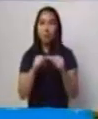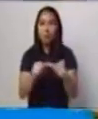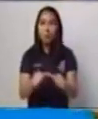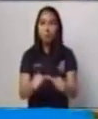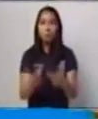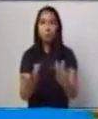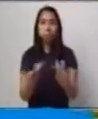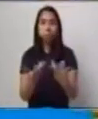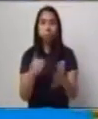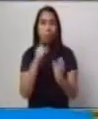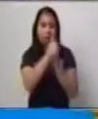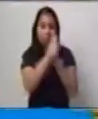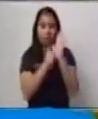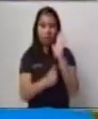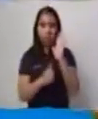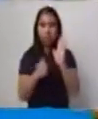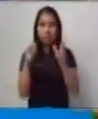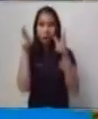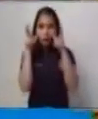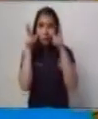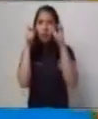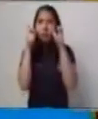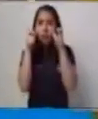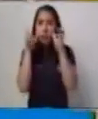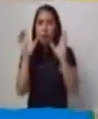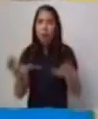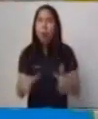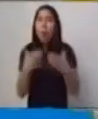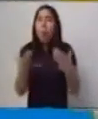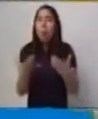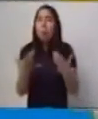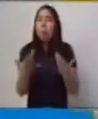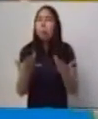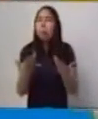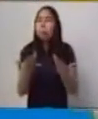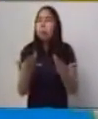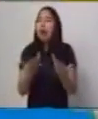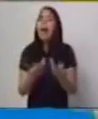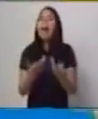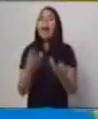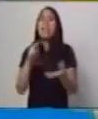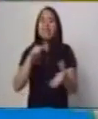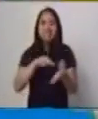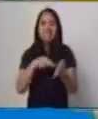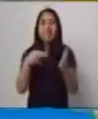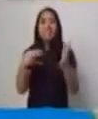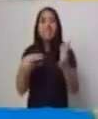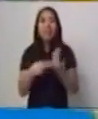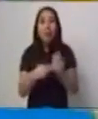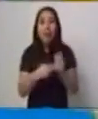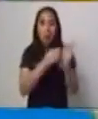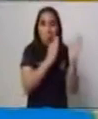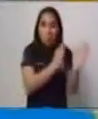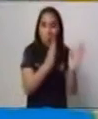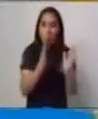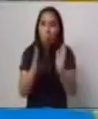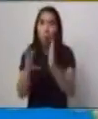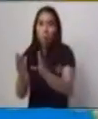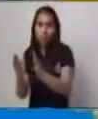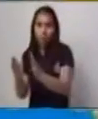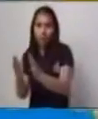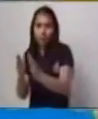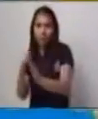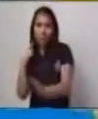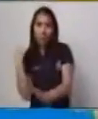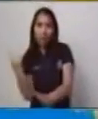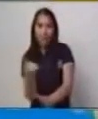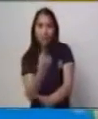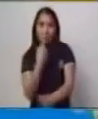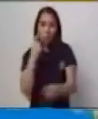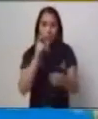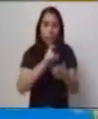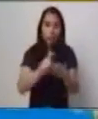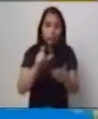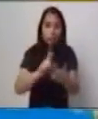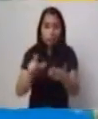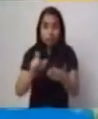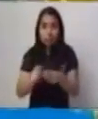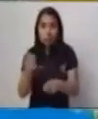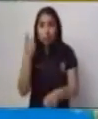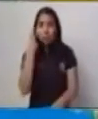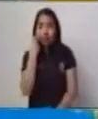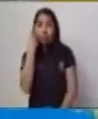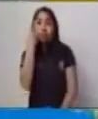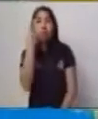elementos visuales. Acá veo todo desordenado y no me llama para nada la atención. Pero al contrario, este